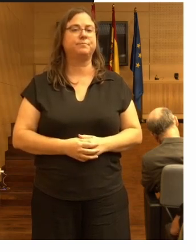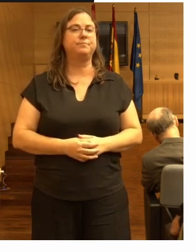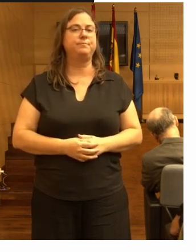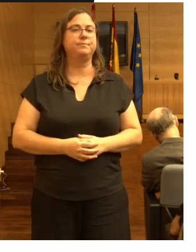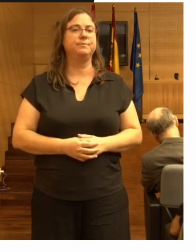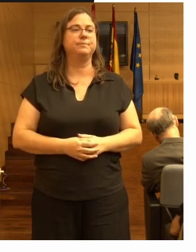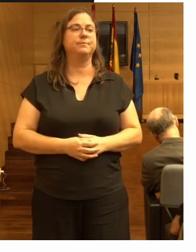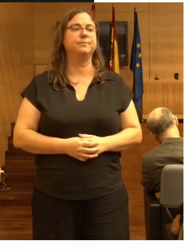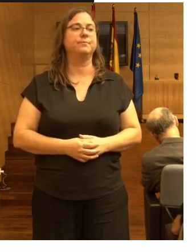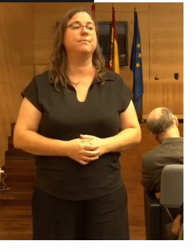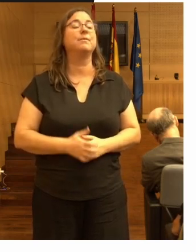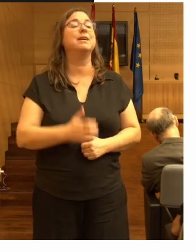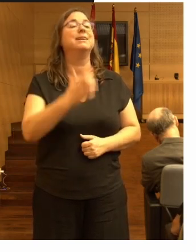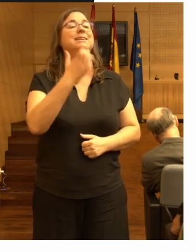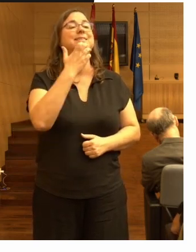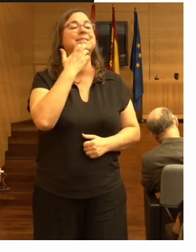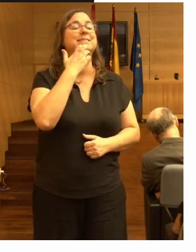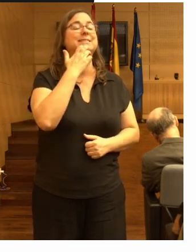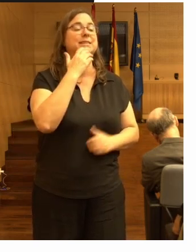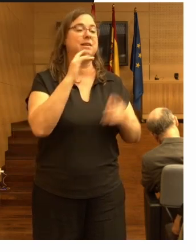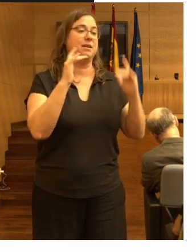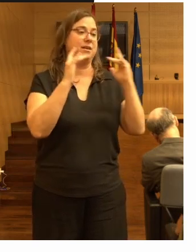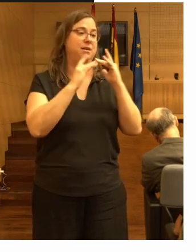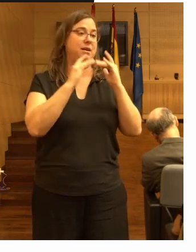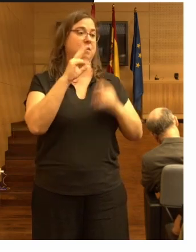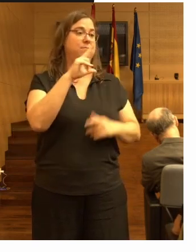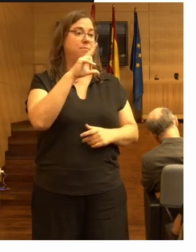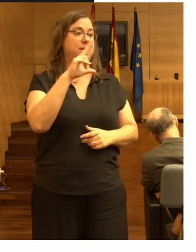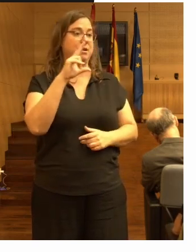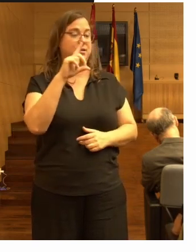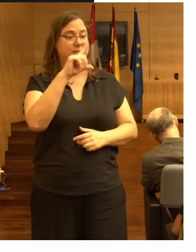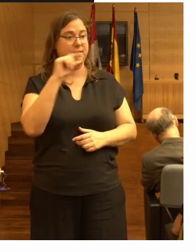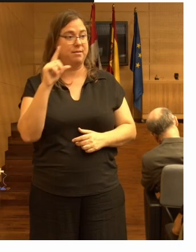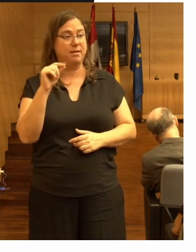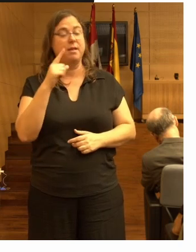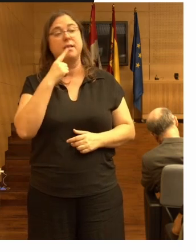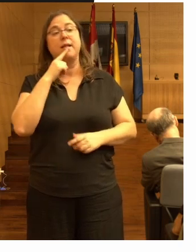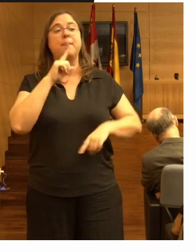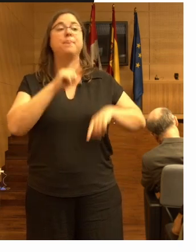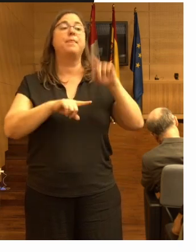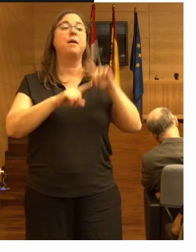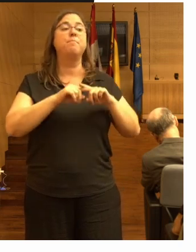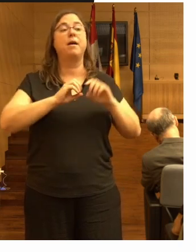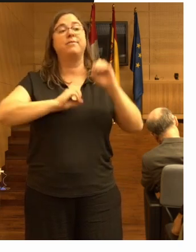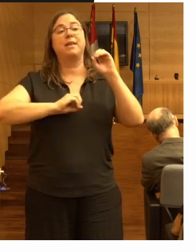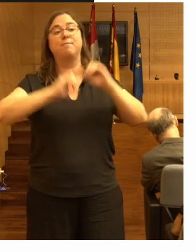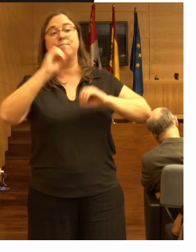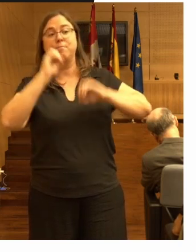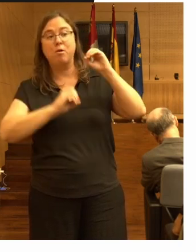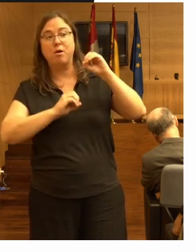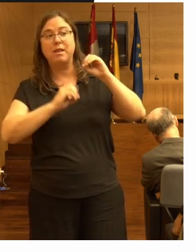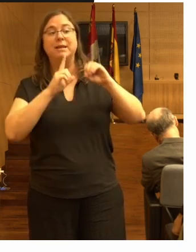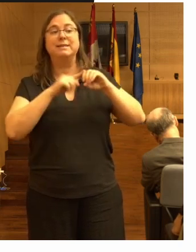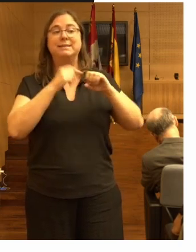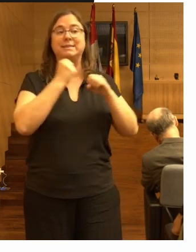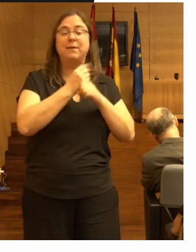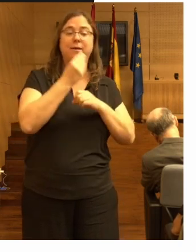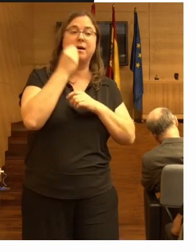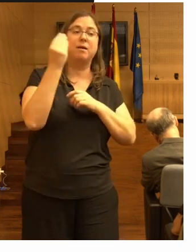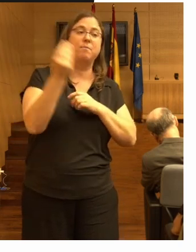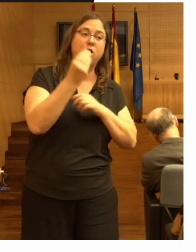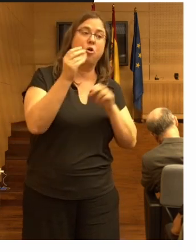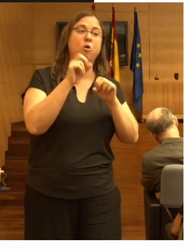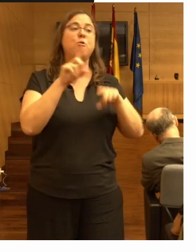no hay índices que te digan si tienes cierto porcentaje de trabajo lo estás haciendo mejor que si tienes otro